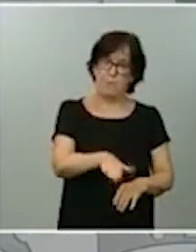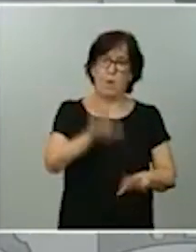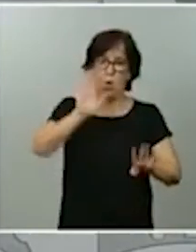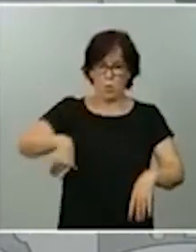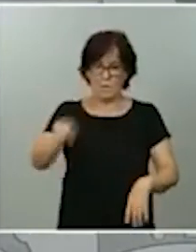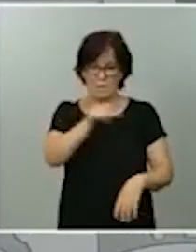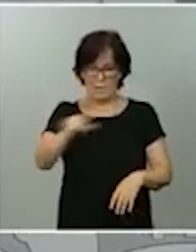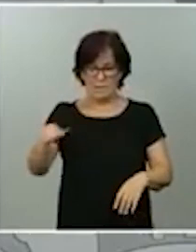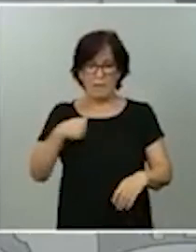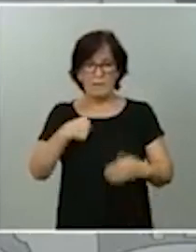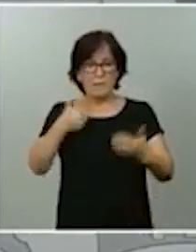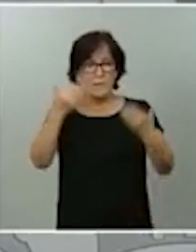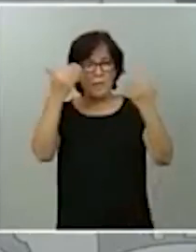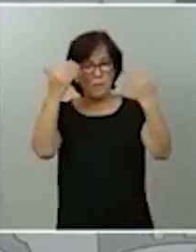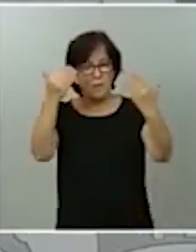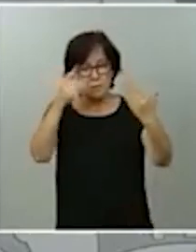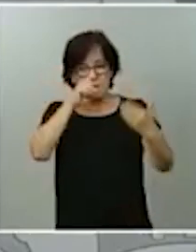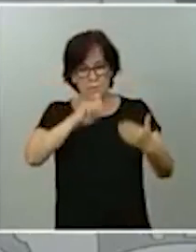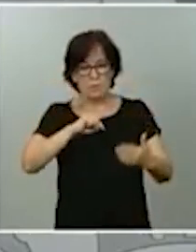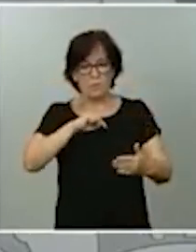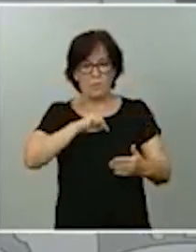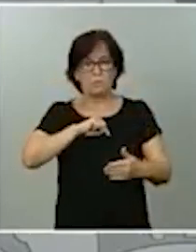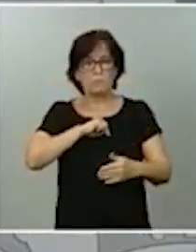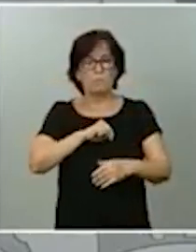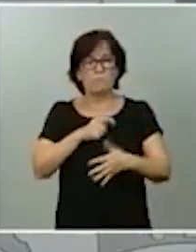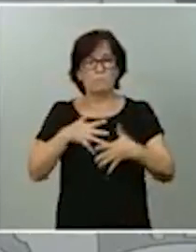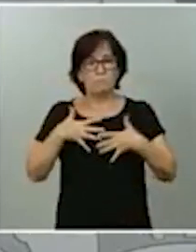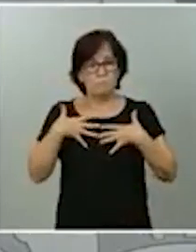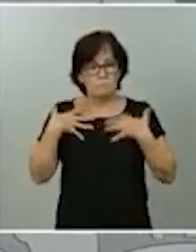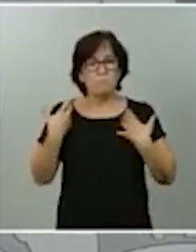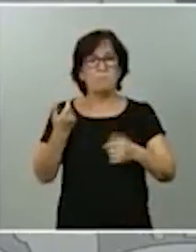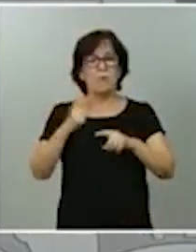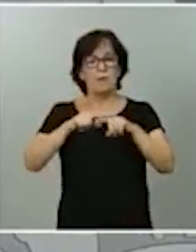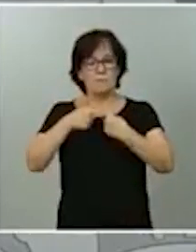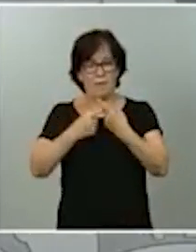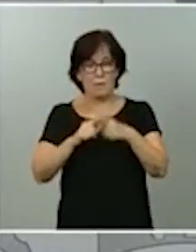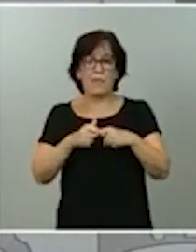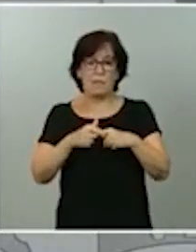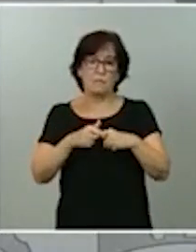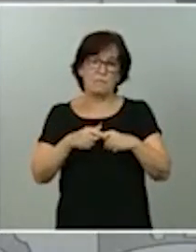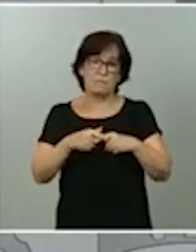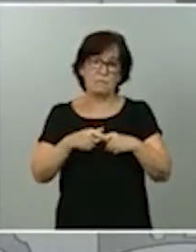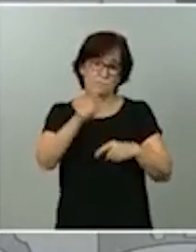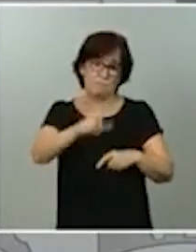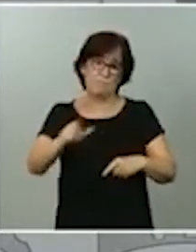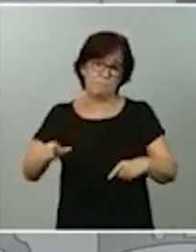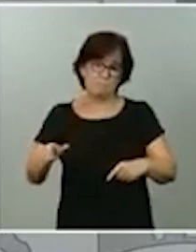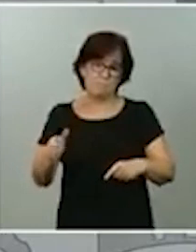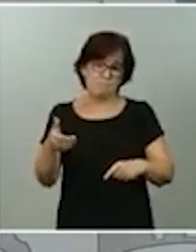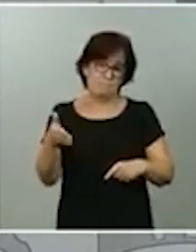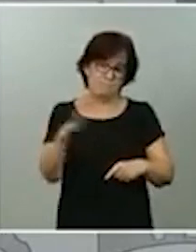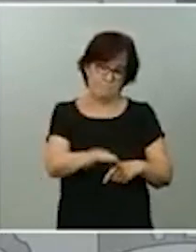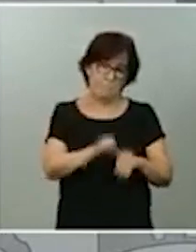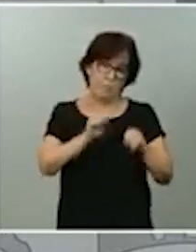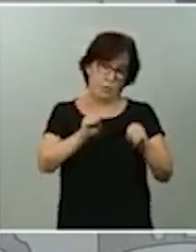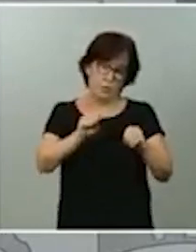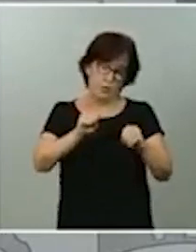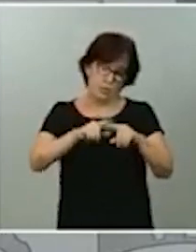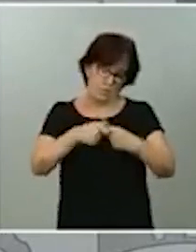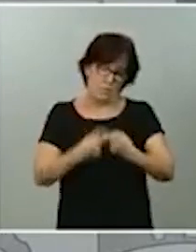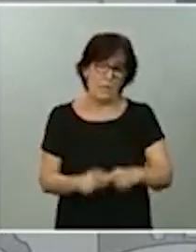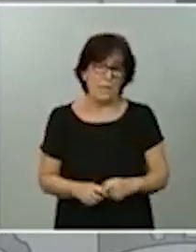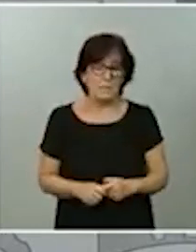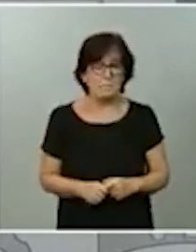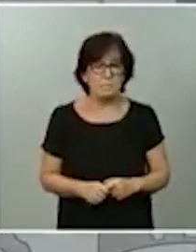recuerdo emocionado a los familiares que, lógicamente, han visto perder la vida de sus seres queridos. Estas